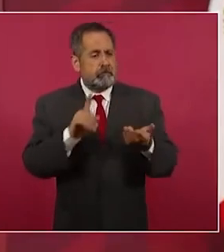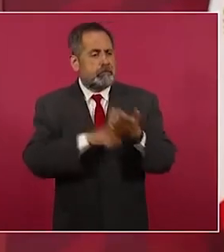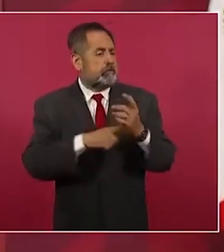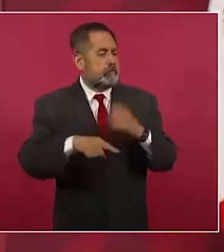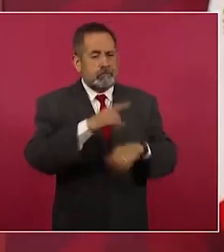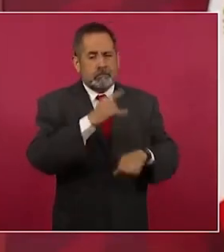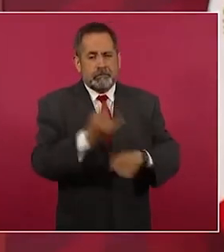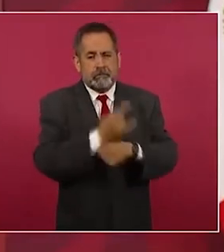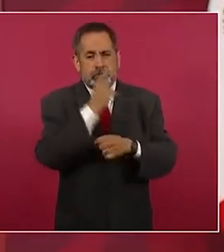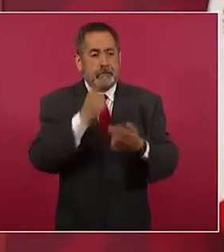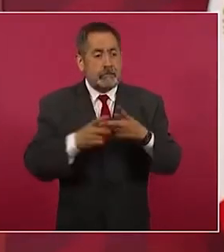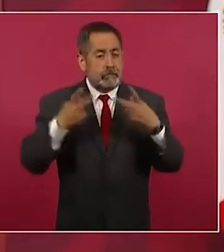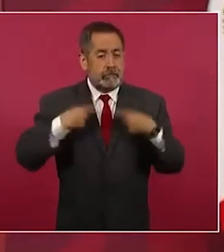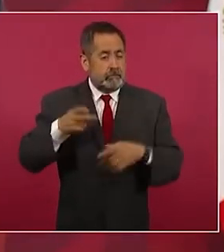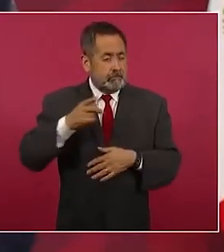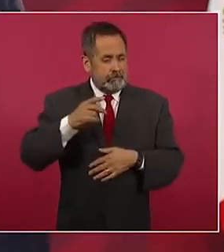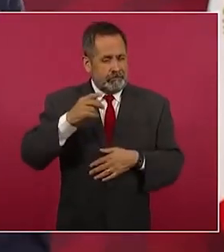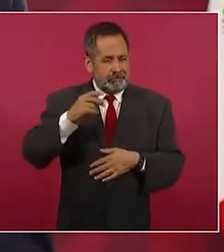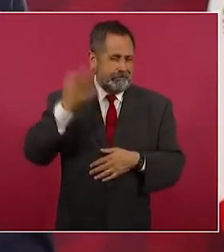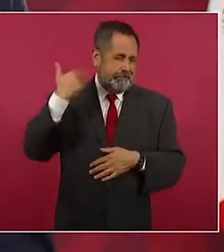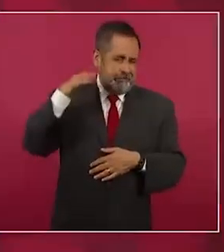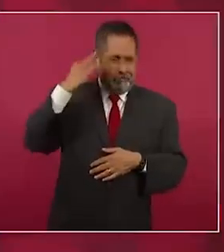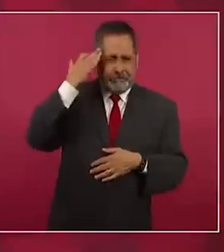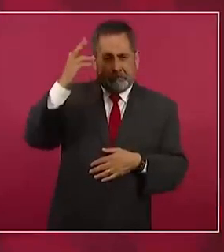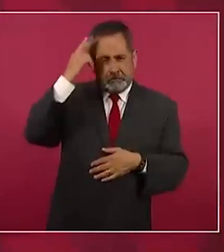intelectuales más famosos del porfiriato